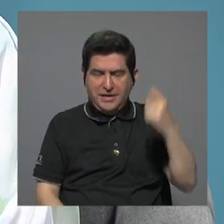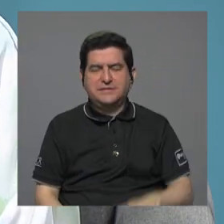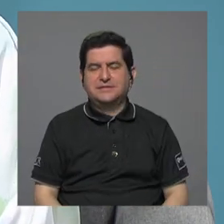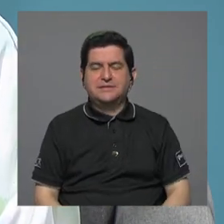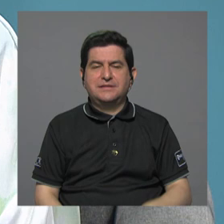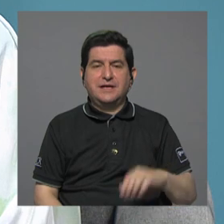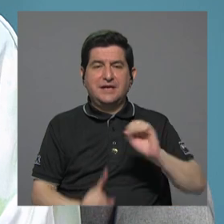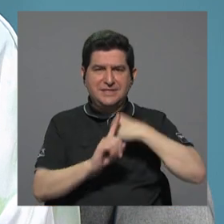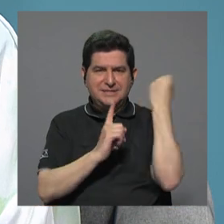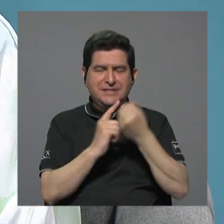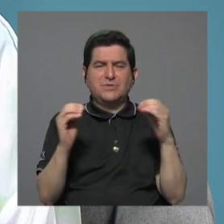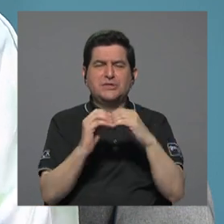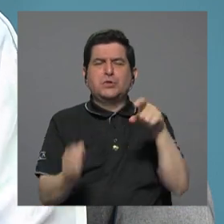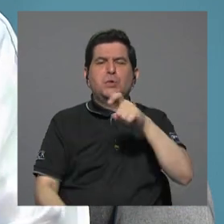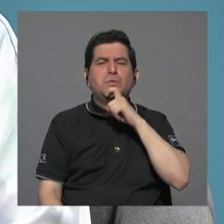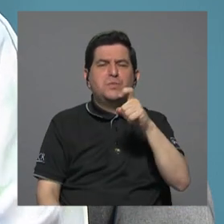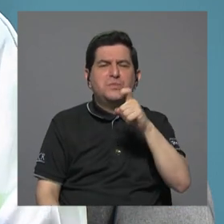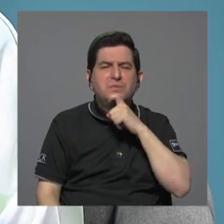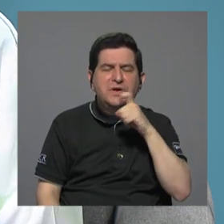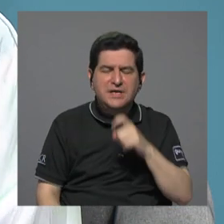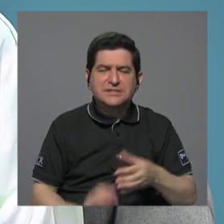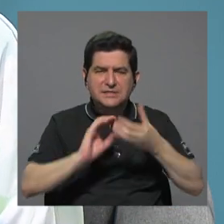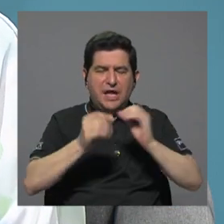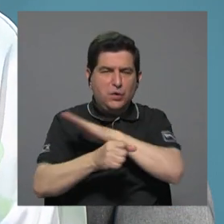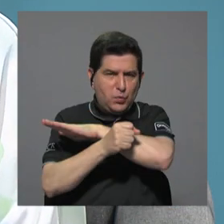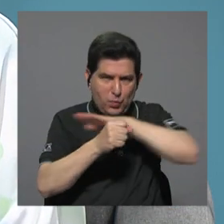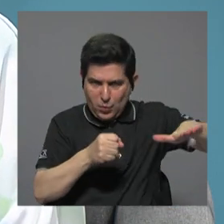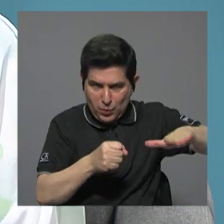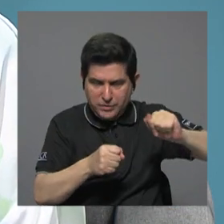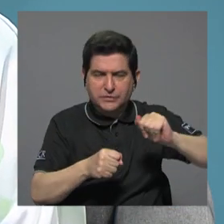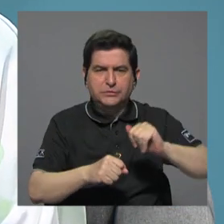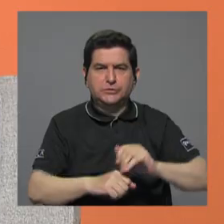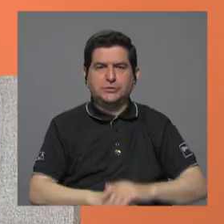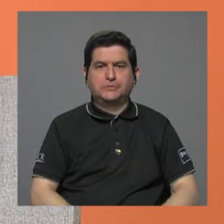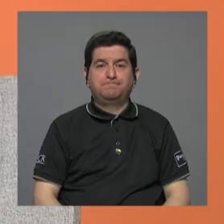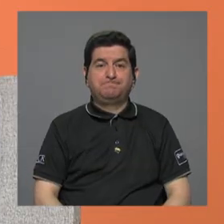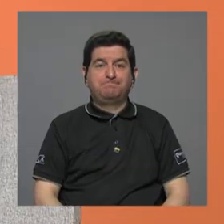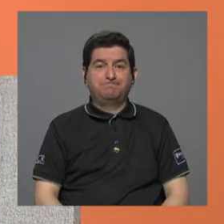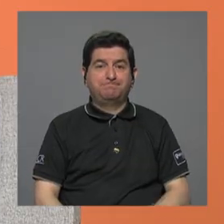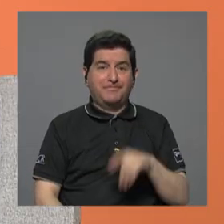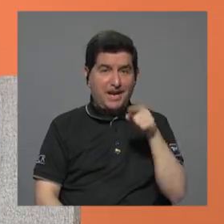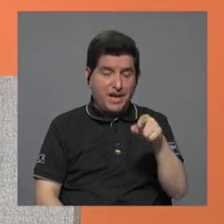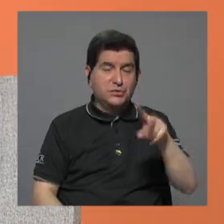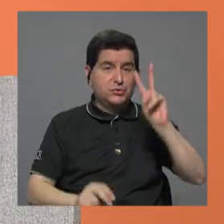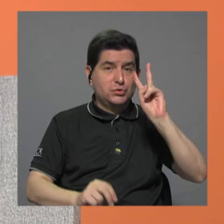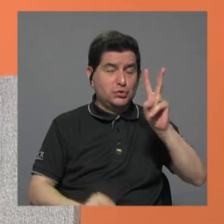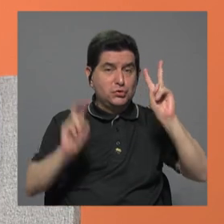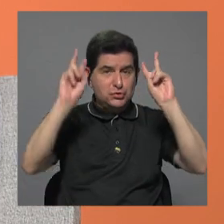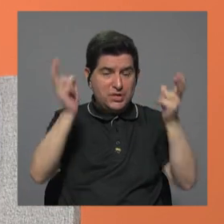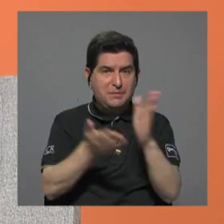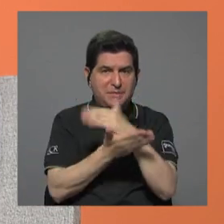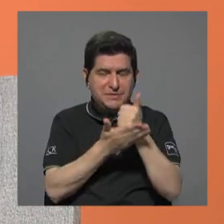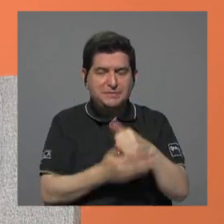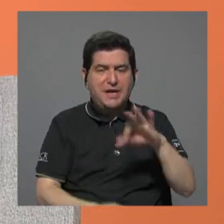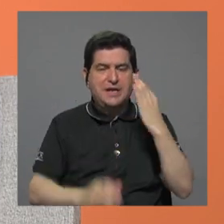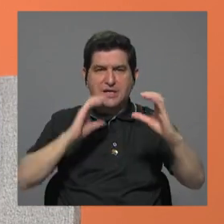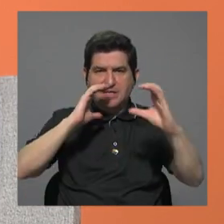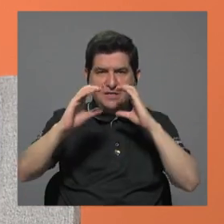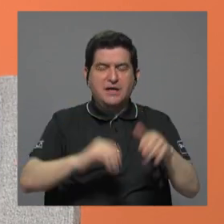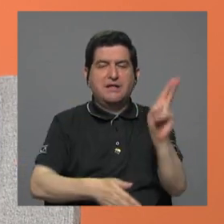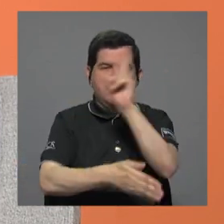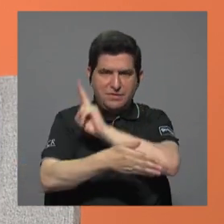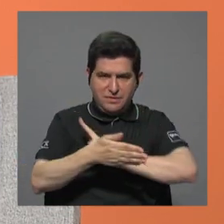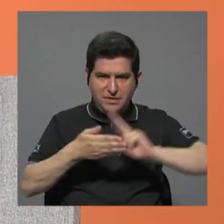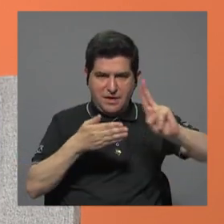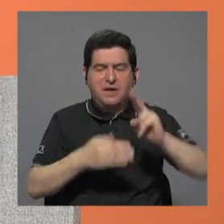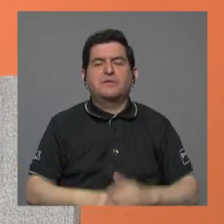reportan la situación más crítica en términos absolutos, ¿verdad? Estos son, estos dos temas, pues parte de lo que los medios de comunicación de la